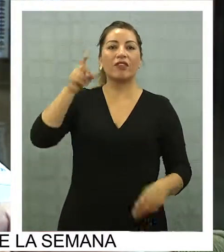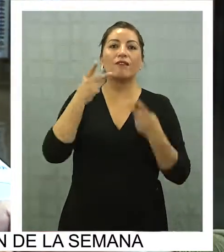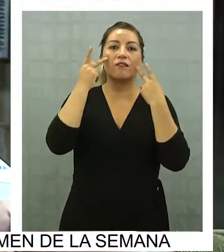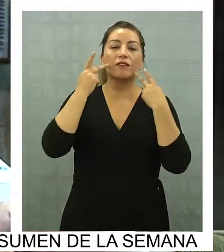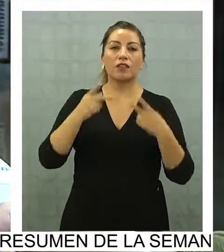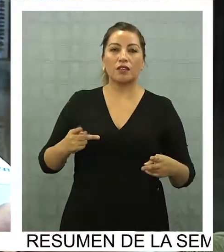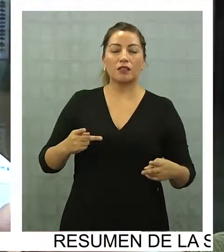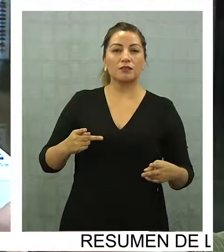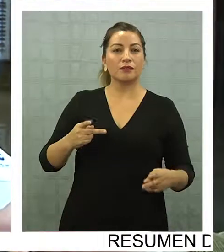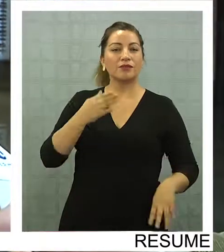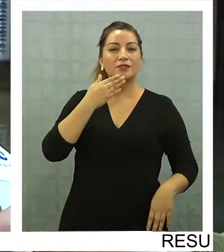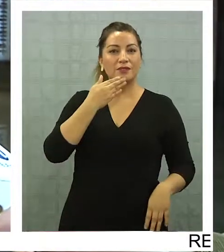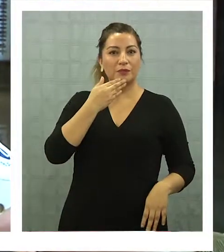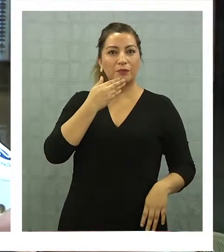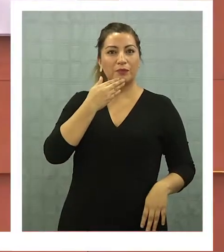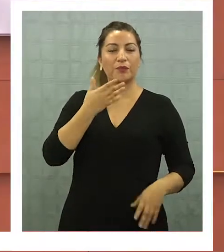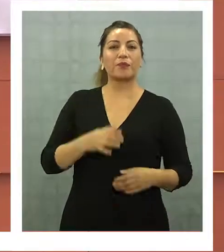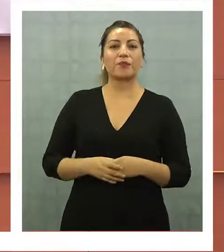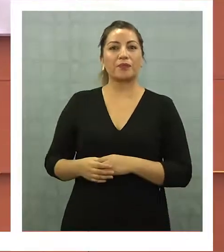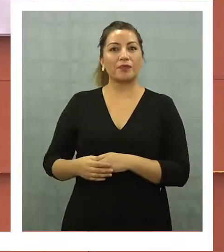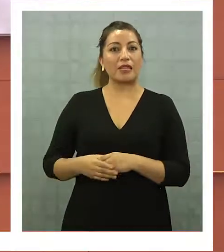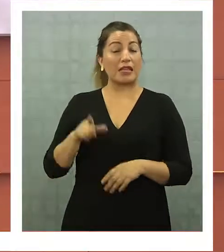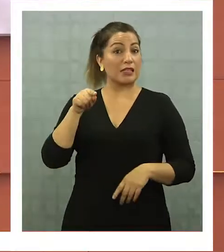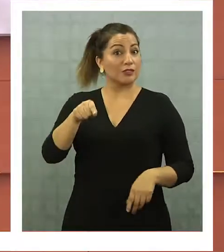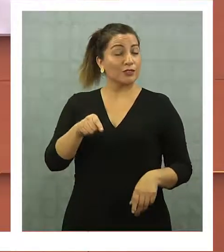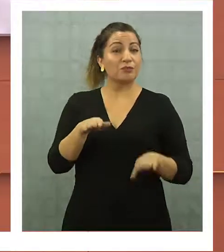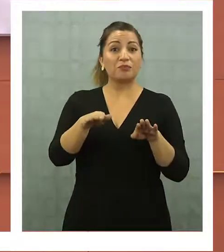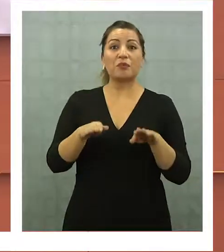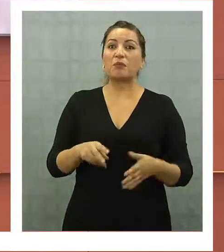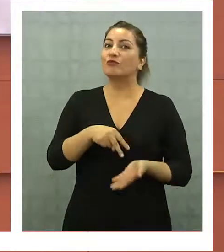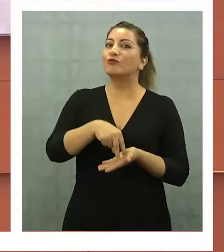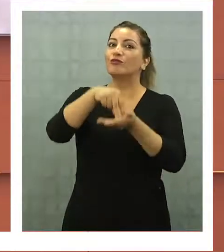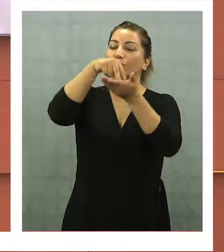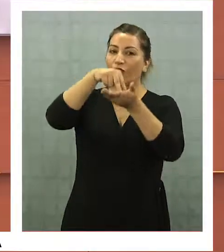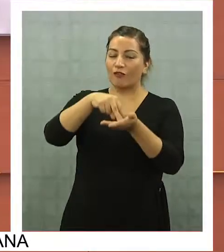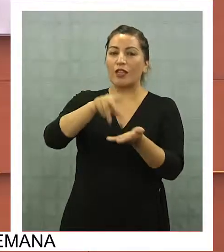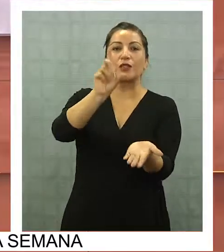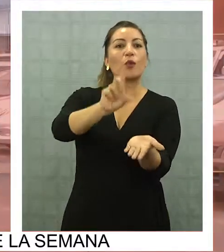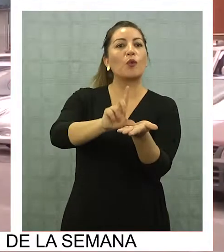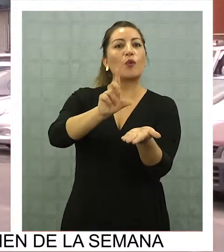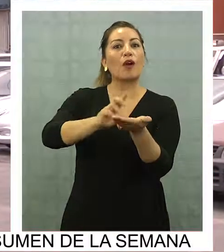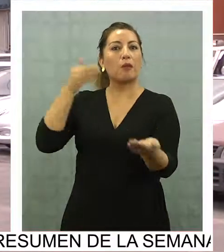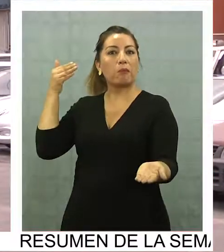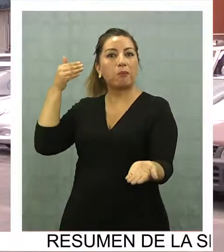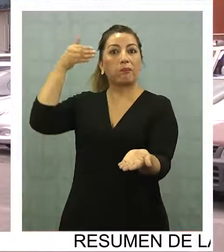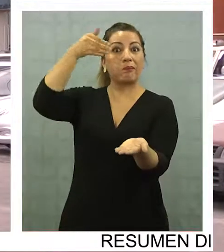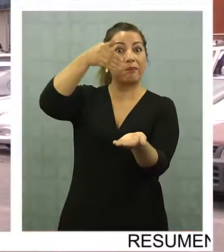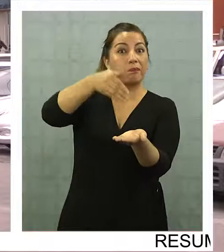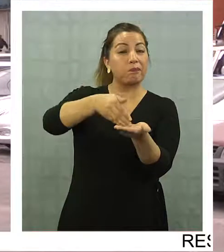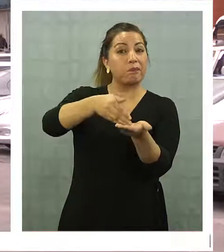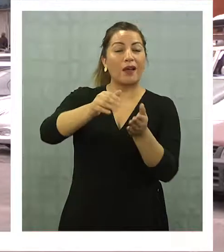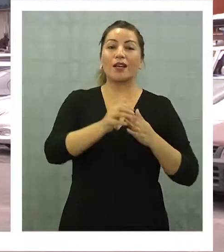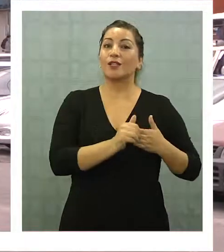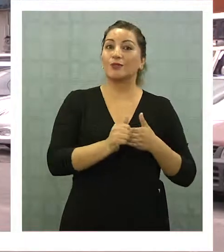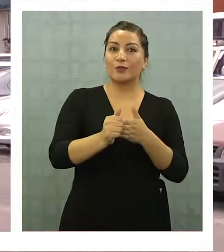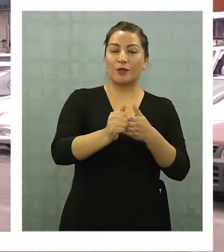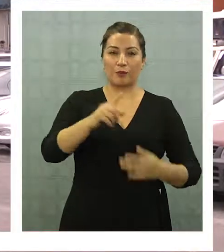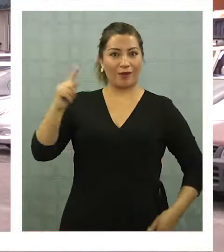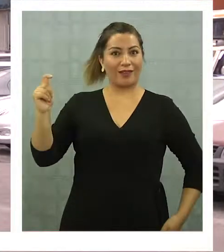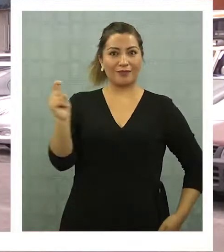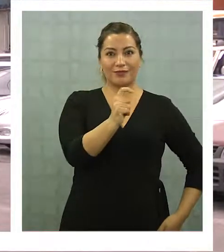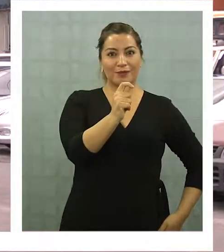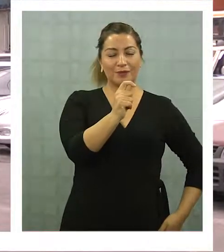la región y la ciudad como destino turístico. De esta forma, Sofri sigue siendo un punto clave para atraer turismo a Trapacá.